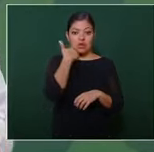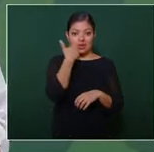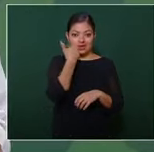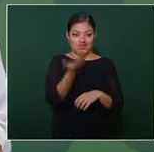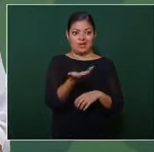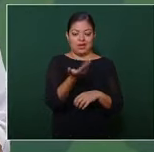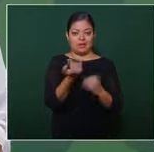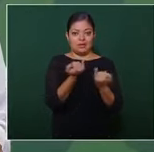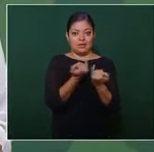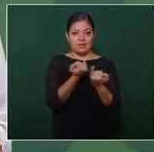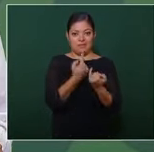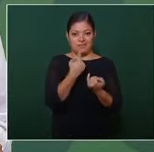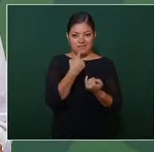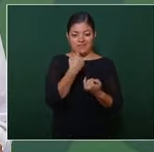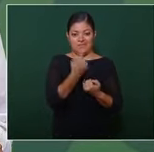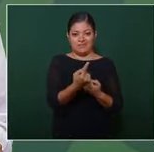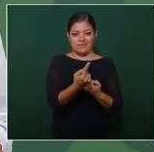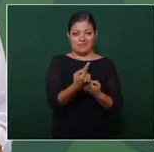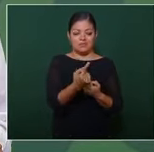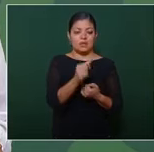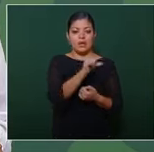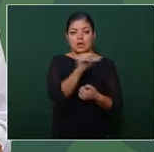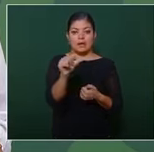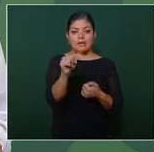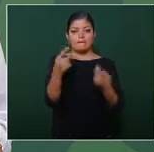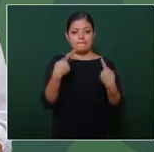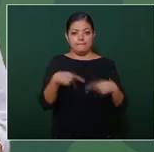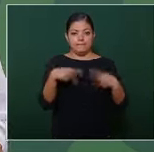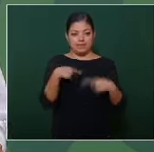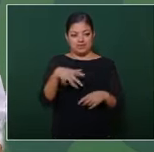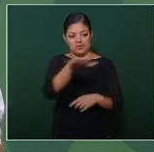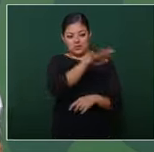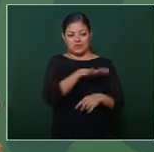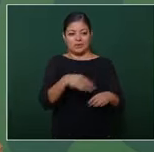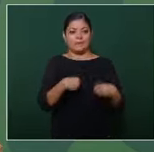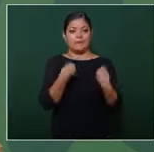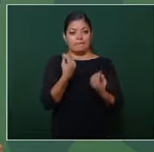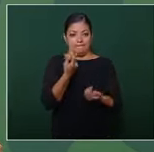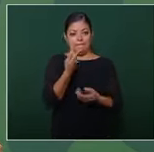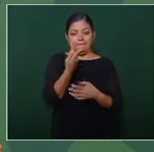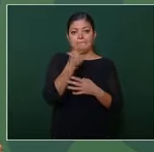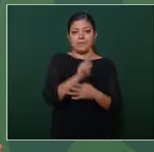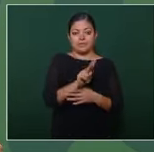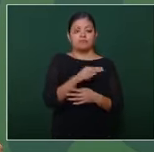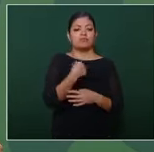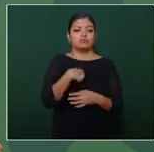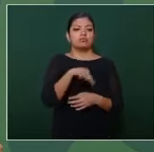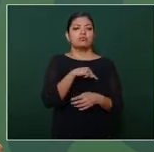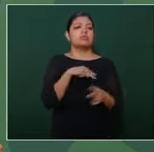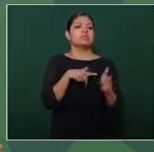pregunta a los ciudadanos de Vallarta que vamos a seguir